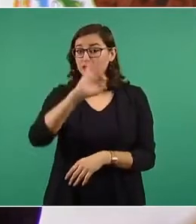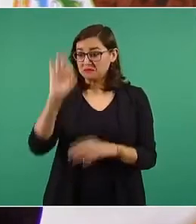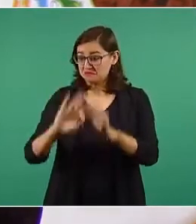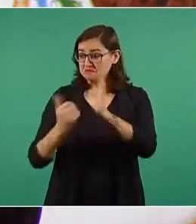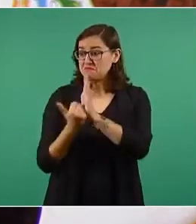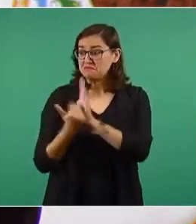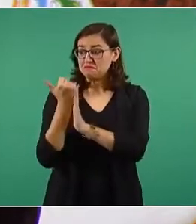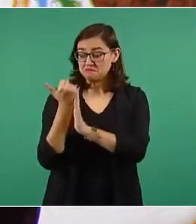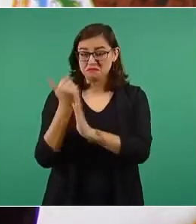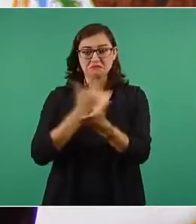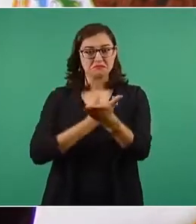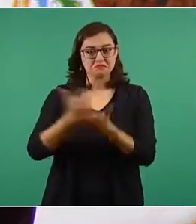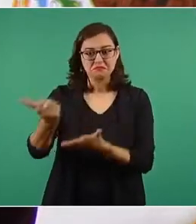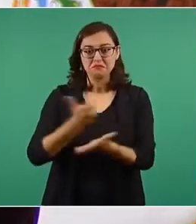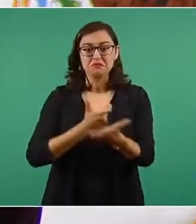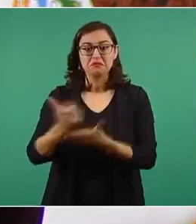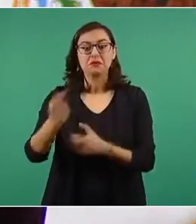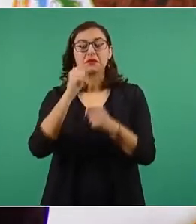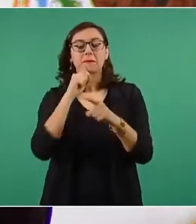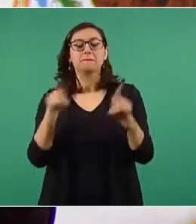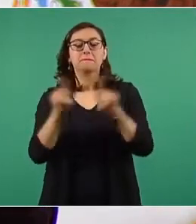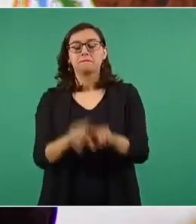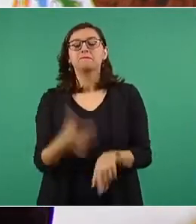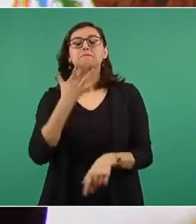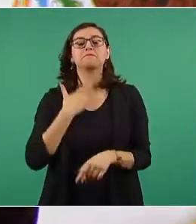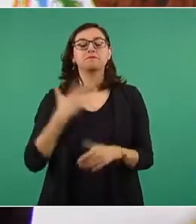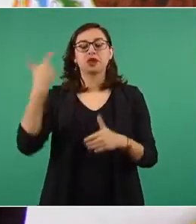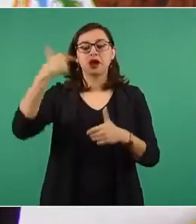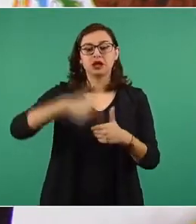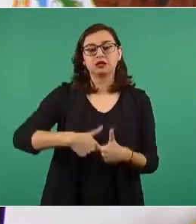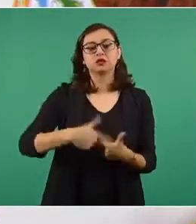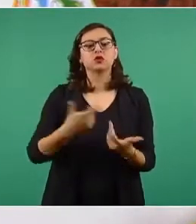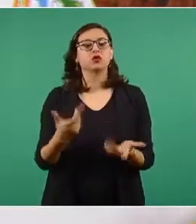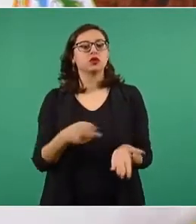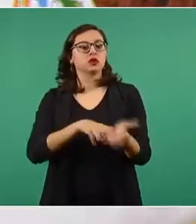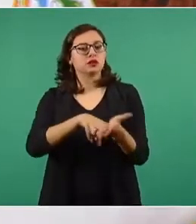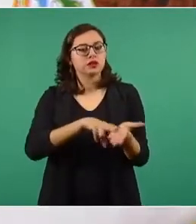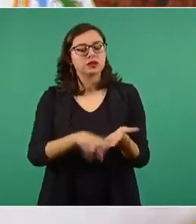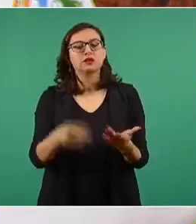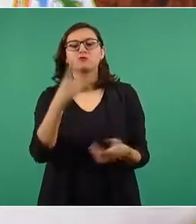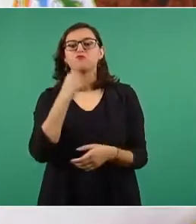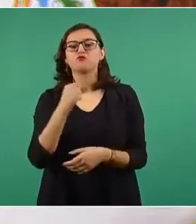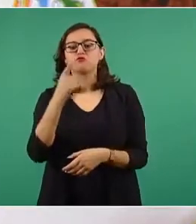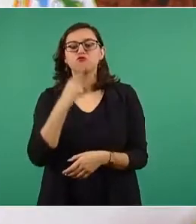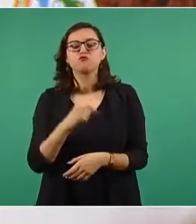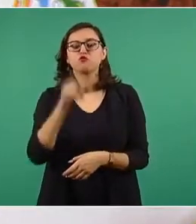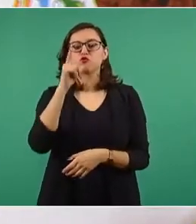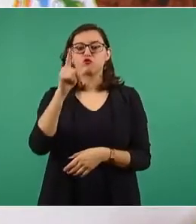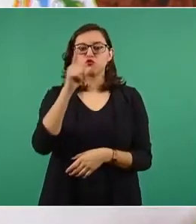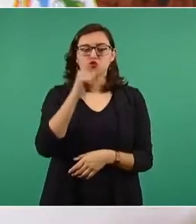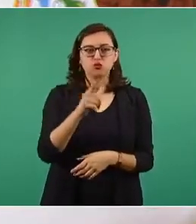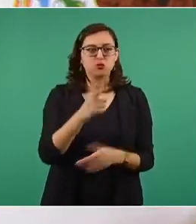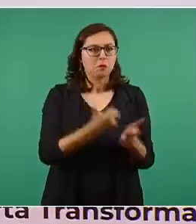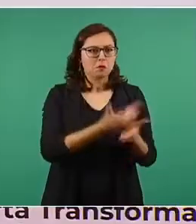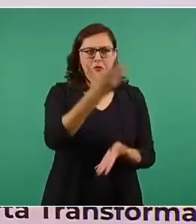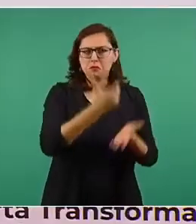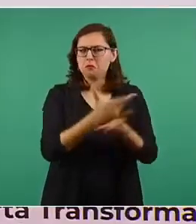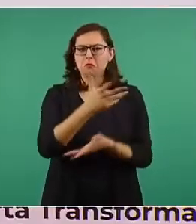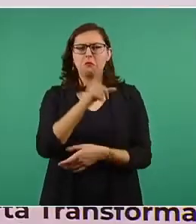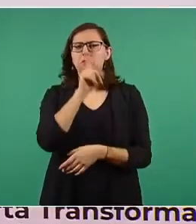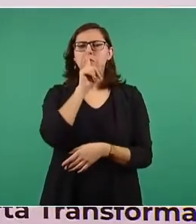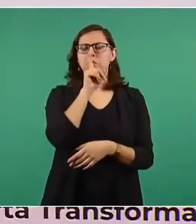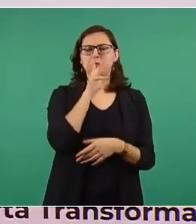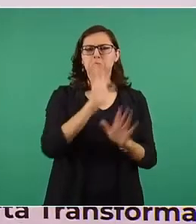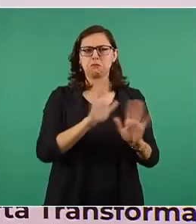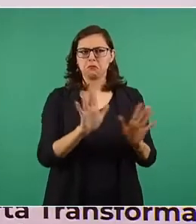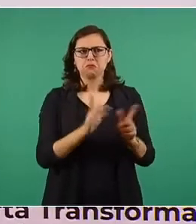Los precios de los precios gasolinas, el diésel, la luz, el gas ha aumentado un